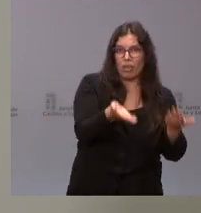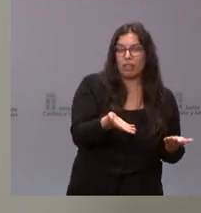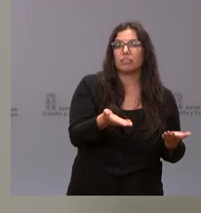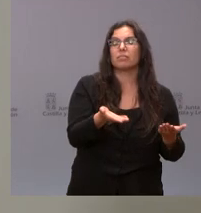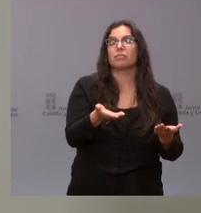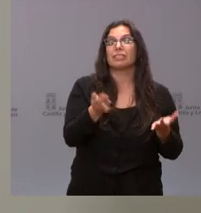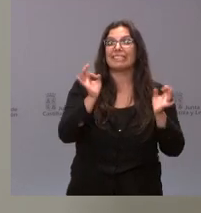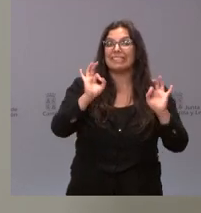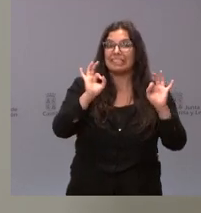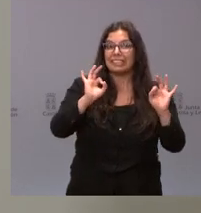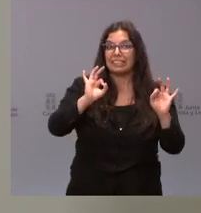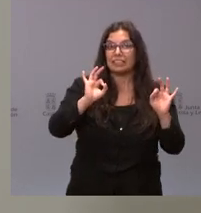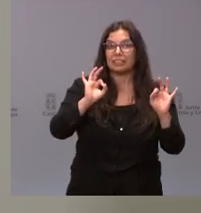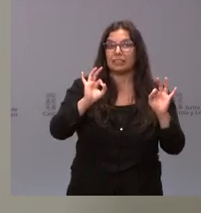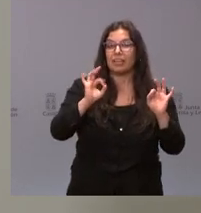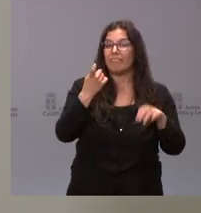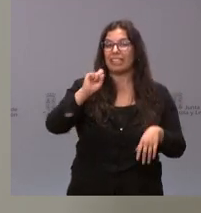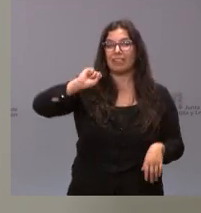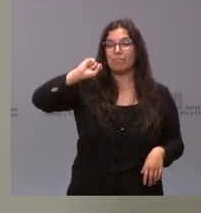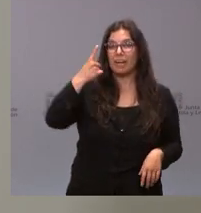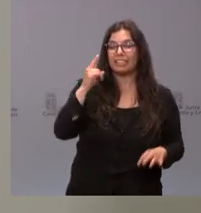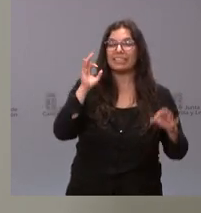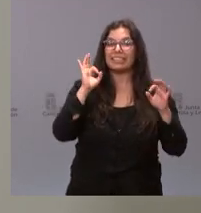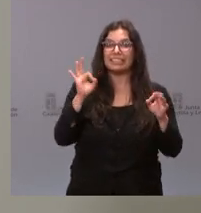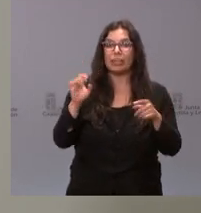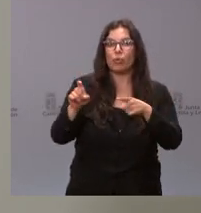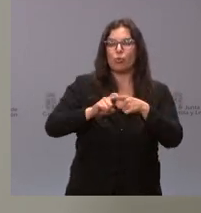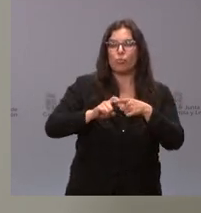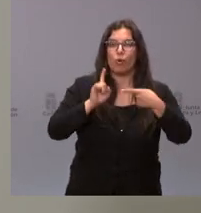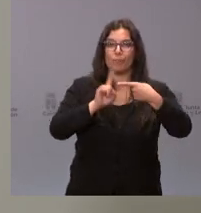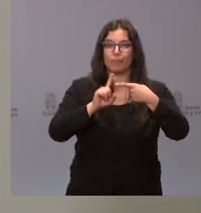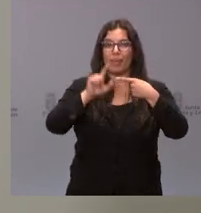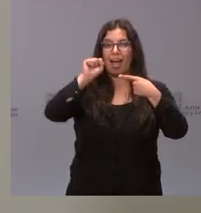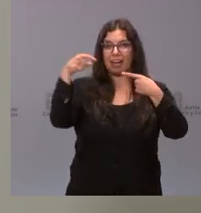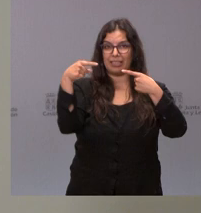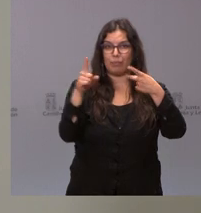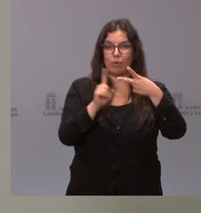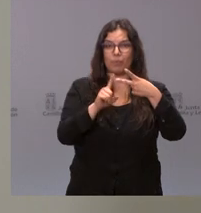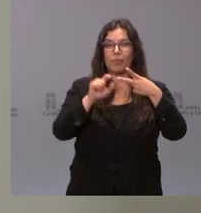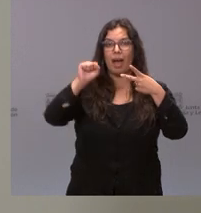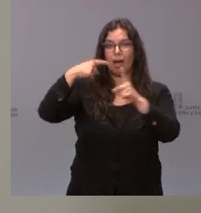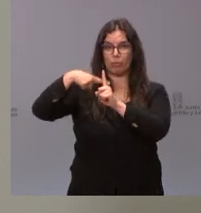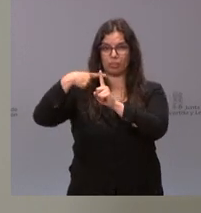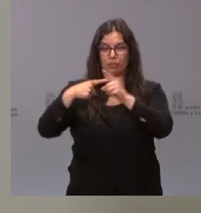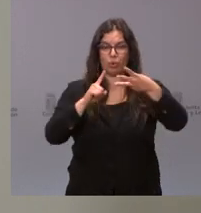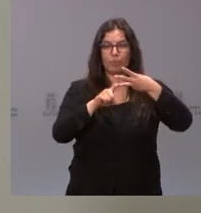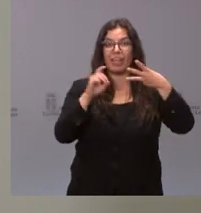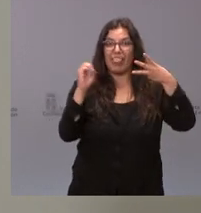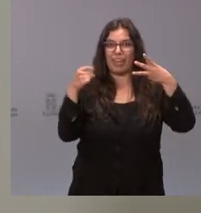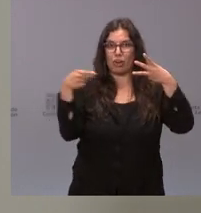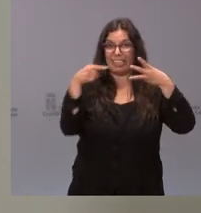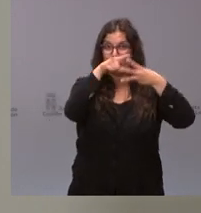Especialmente, estas carencias son más notables en los grupos A negativo, A positivo y Cero